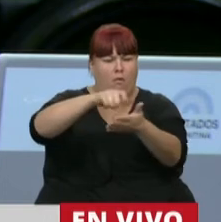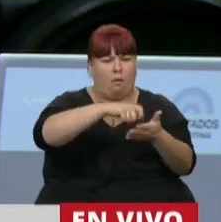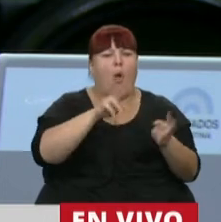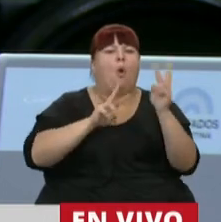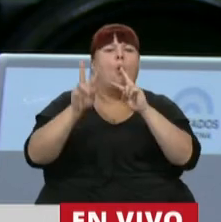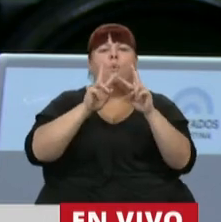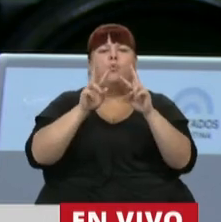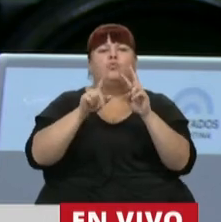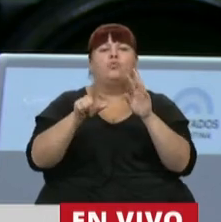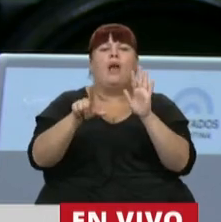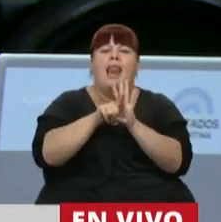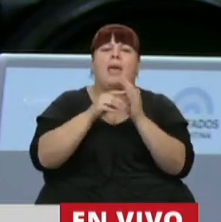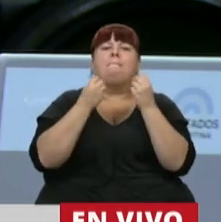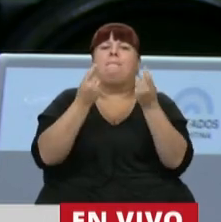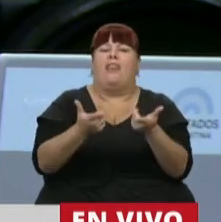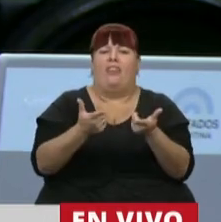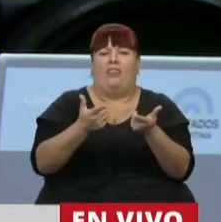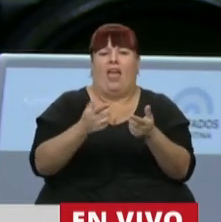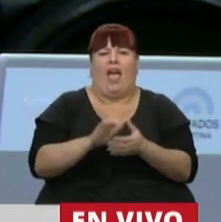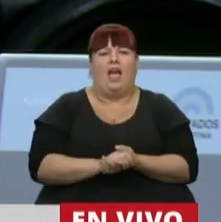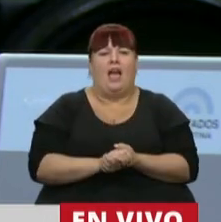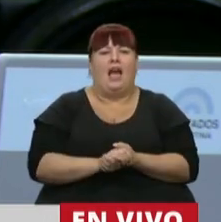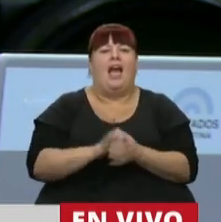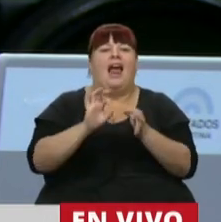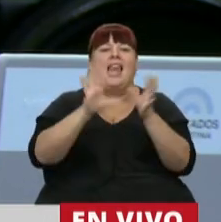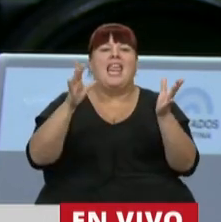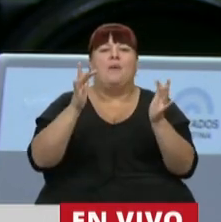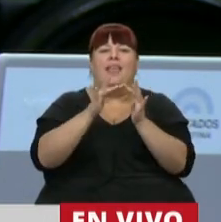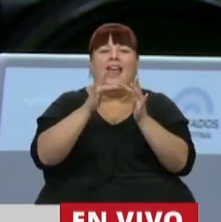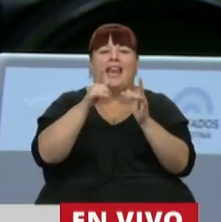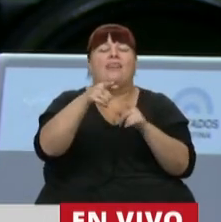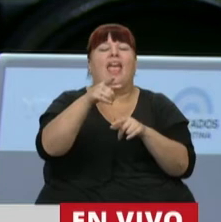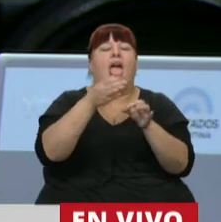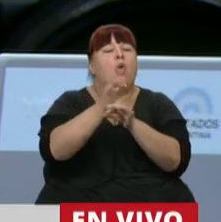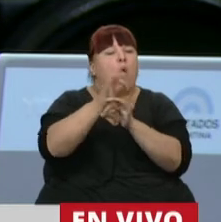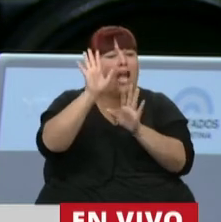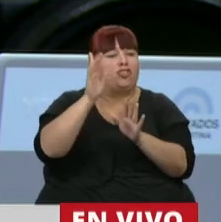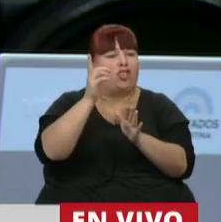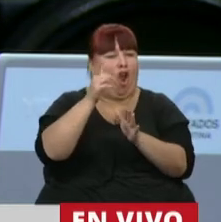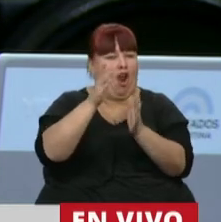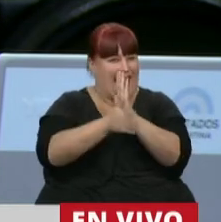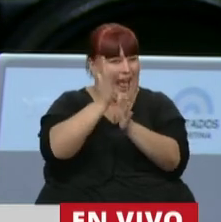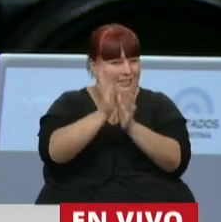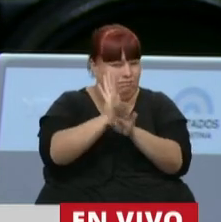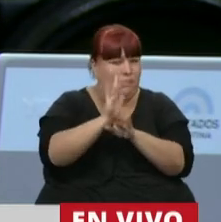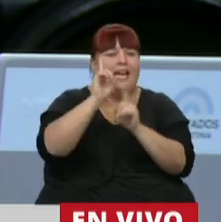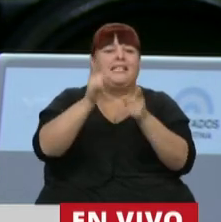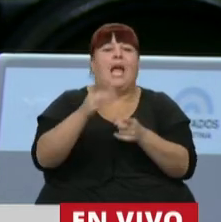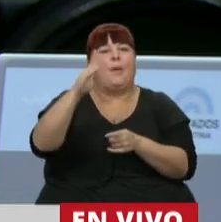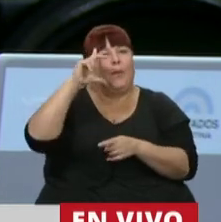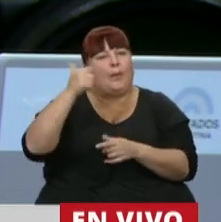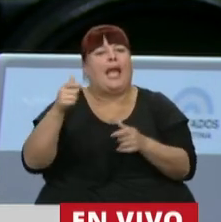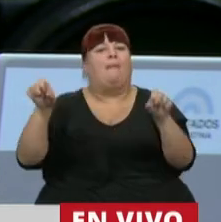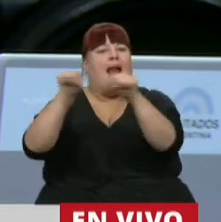generar un marco de acceso a la liberación de los datos de las plataformas educativas, pero también a la creación de una beca de